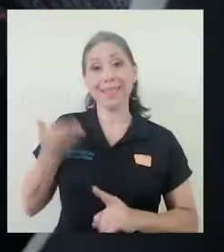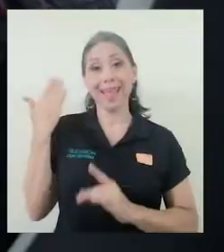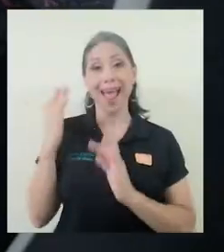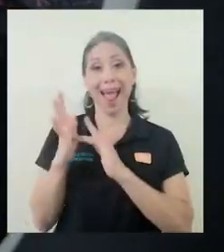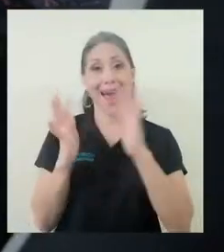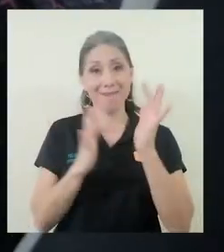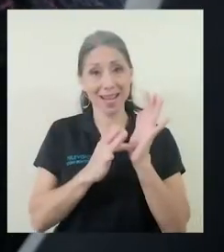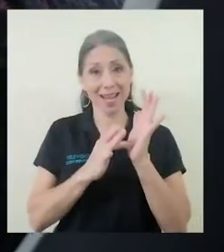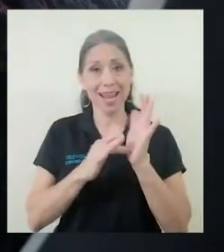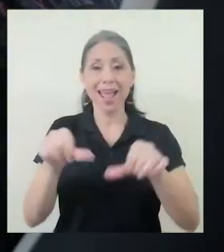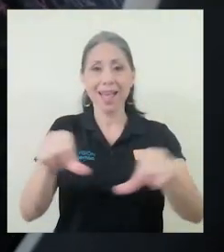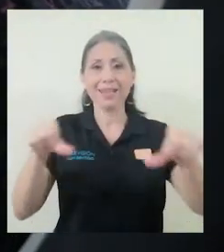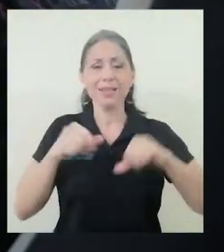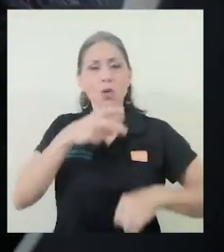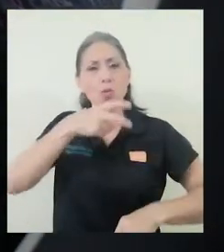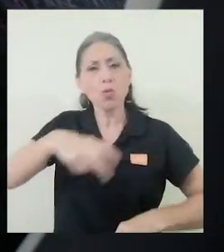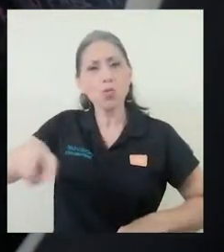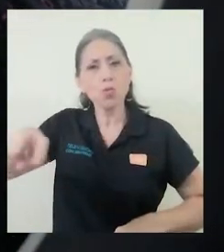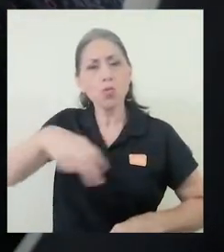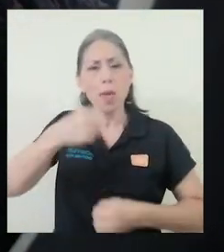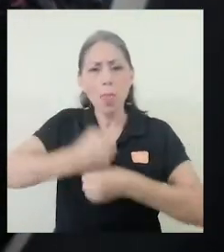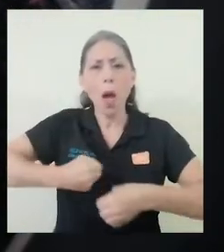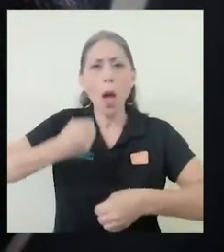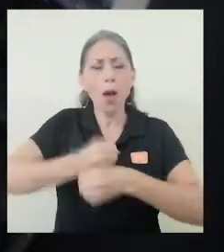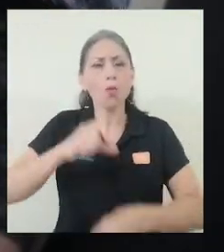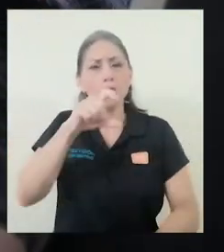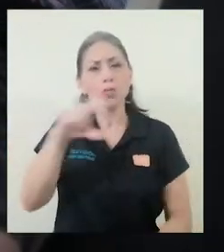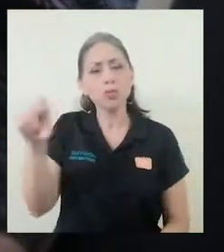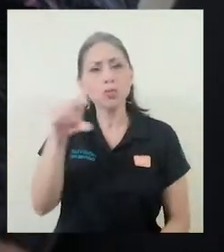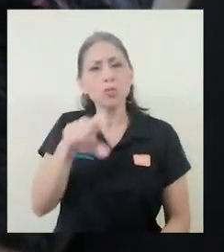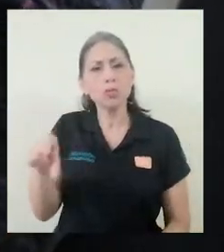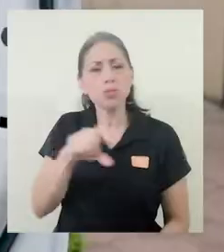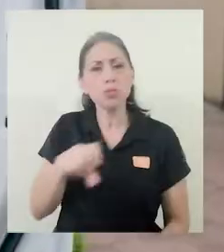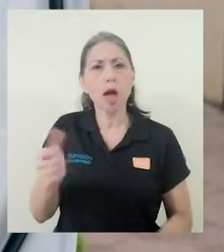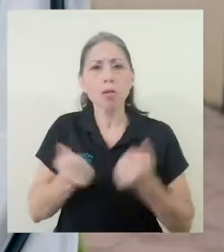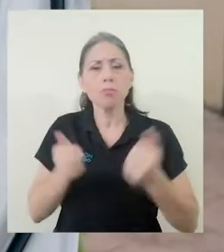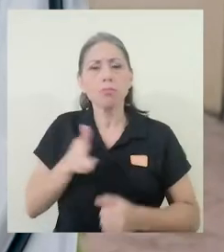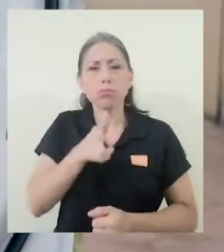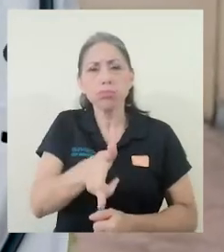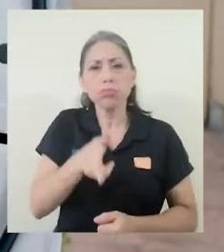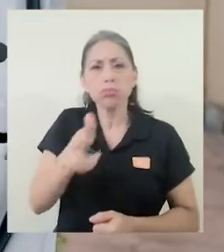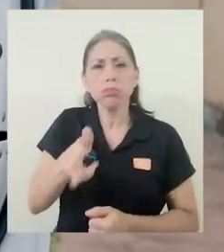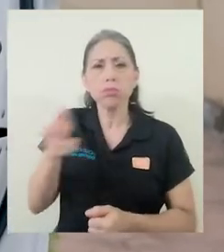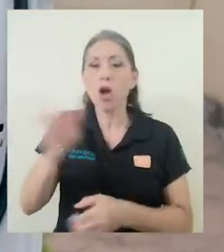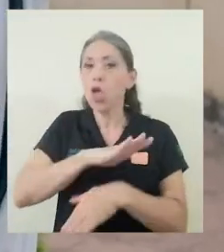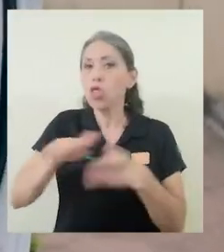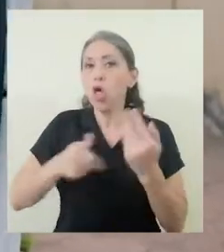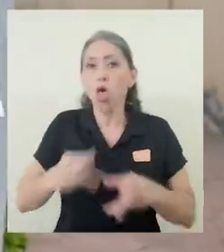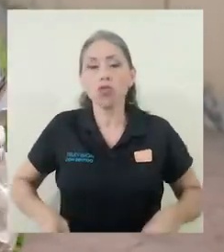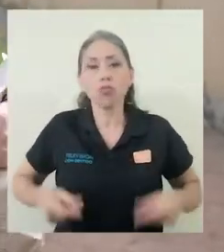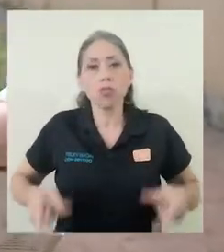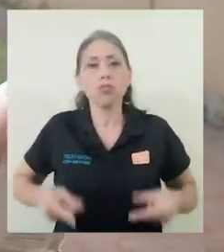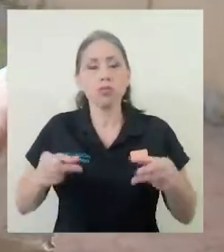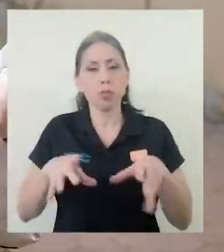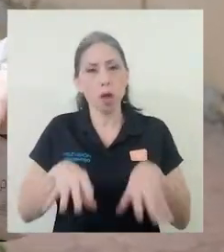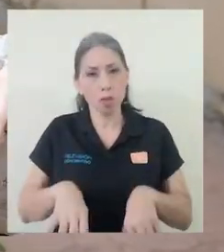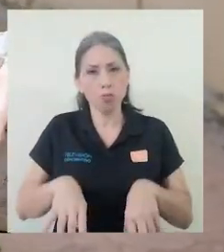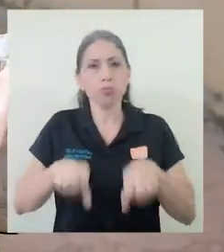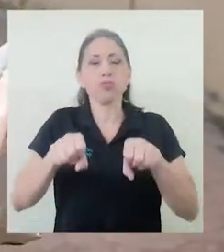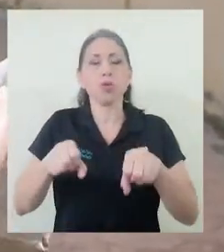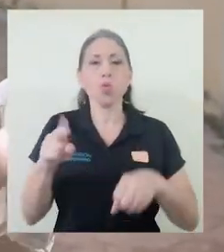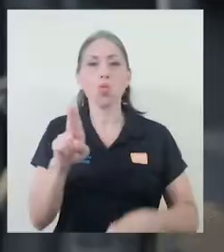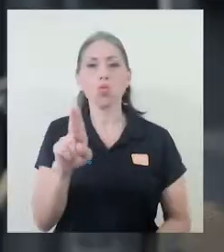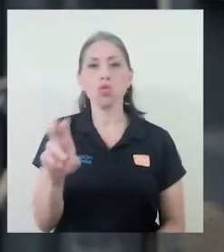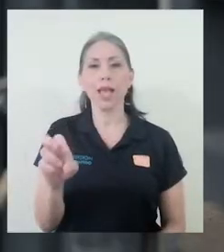abril la sección de transportes ha realizado esta labor cada semana todos los costos han sido asumidos por la UCR.